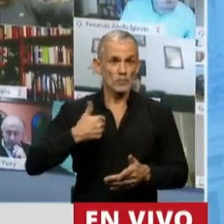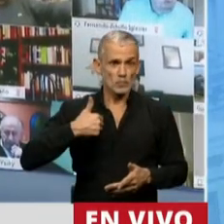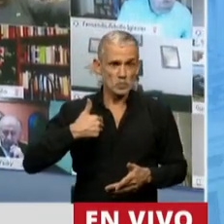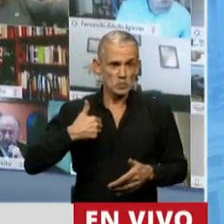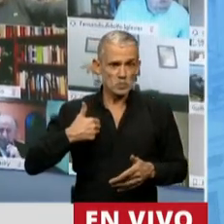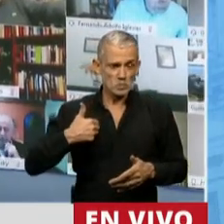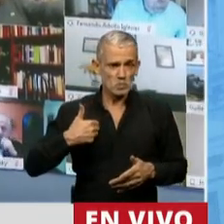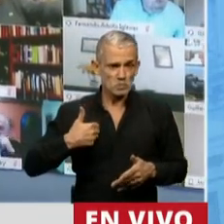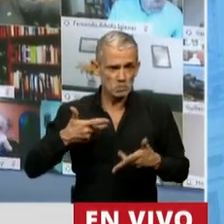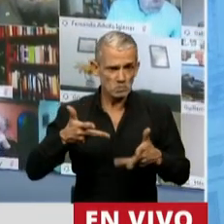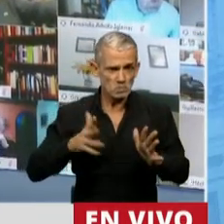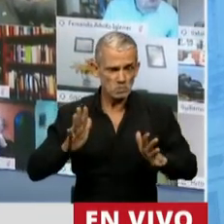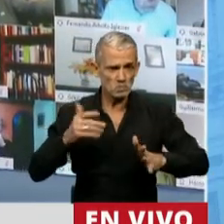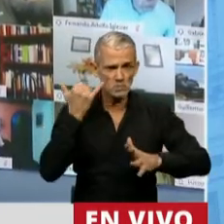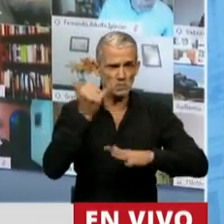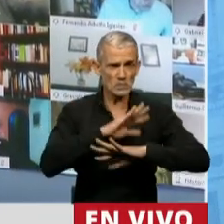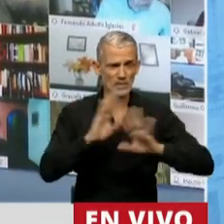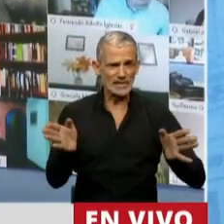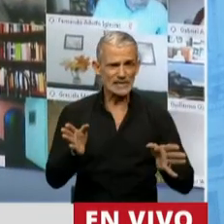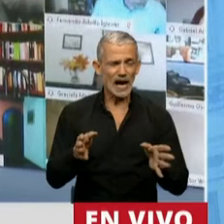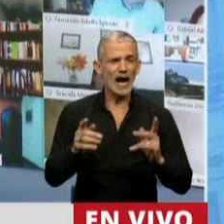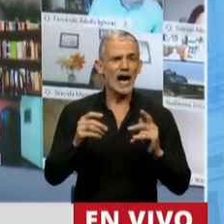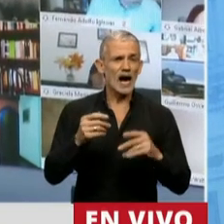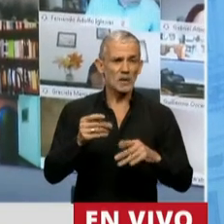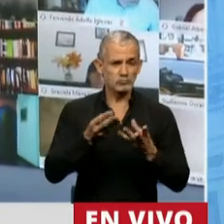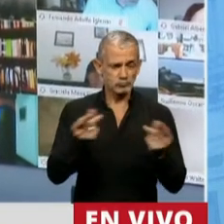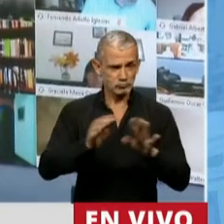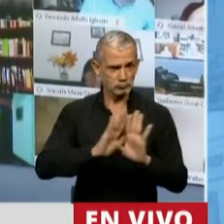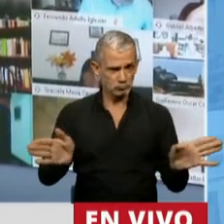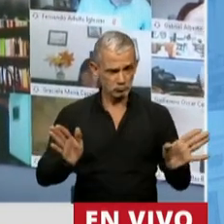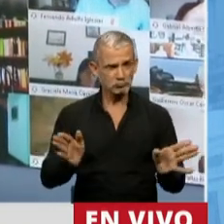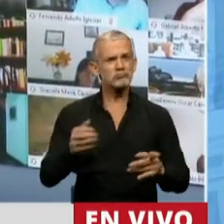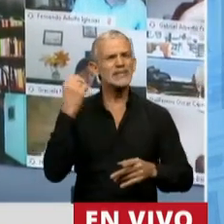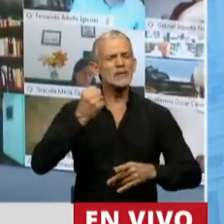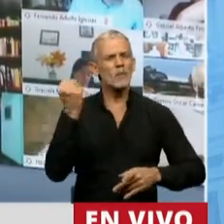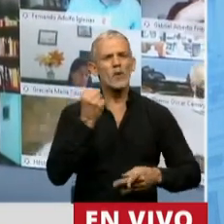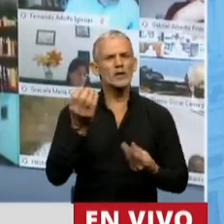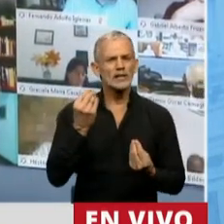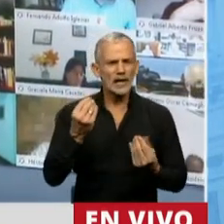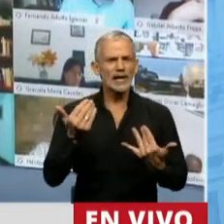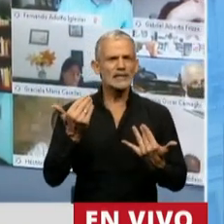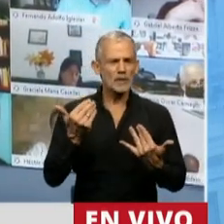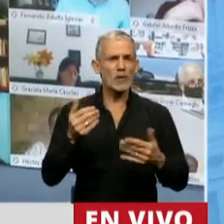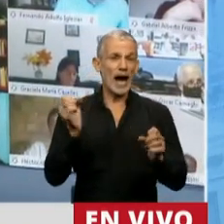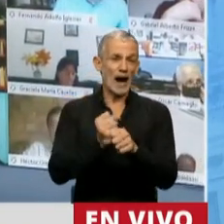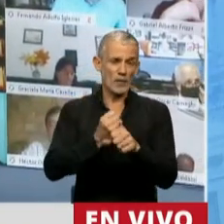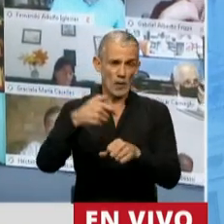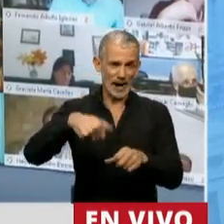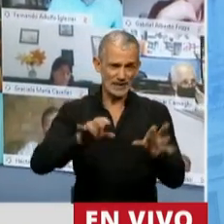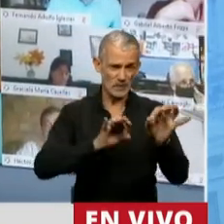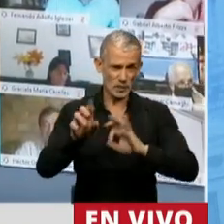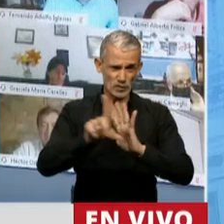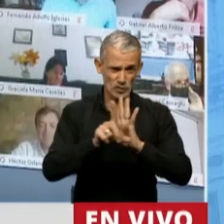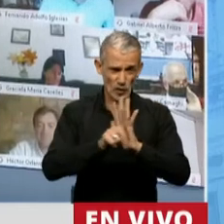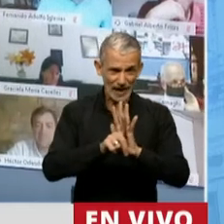condiciones de dejar el uso de la palabra. Me parece importantísimo que podamos aprobar este proyecto